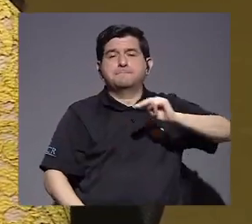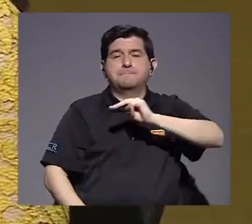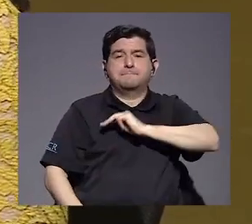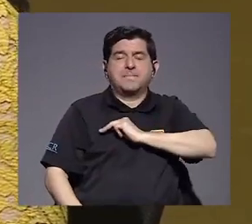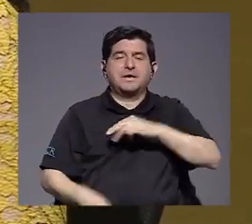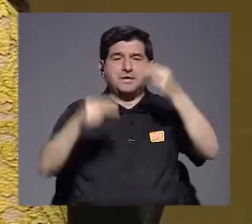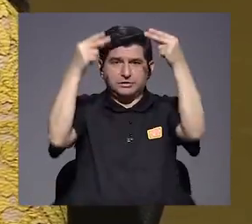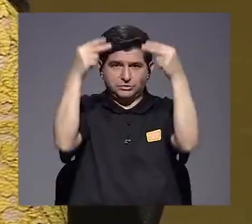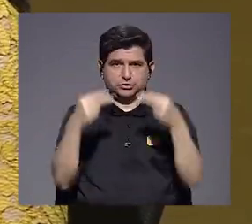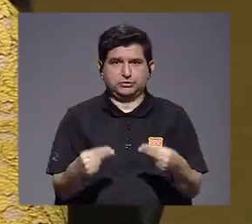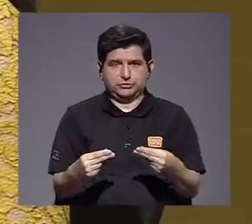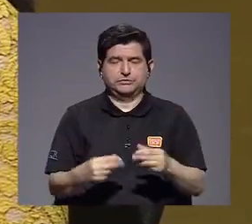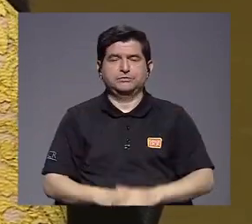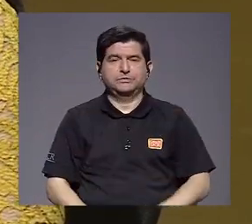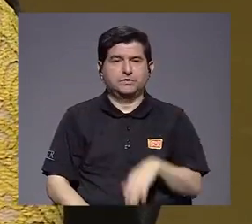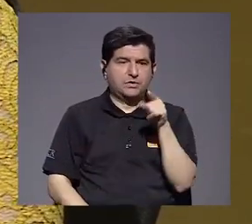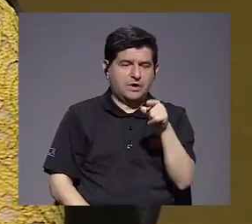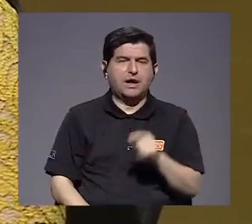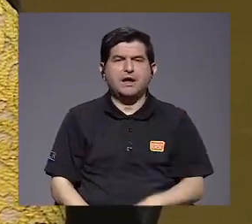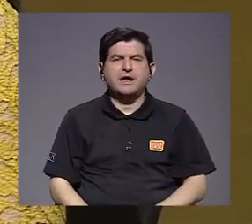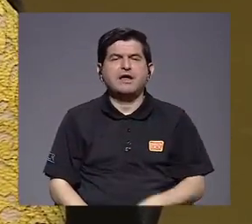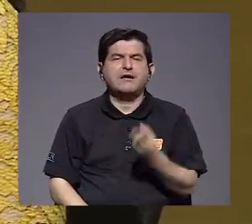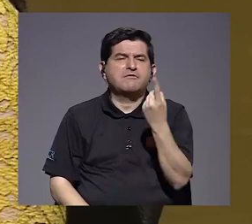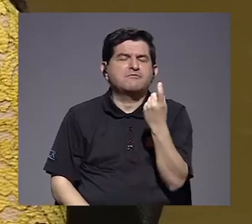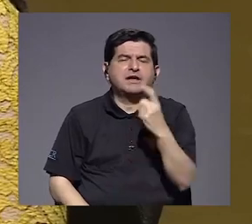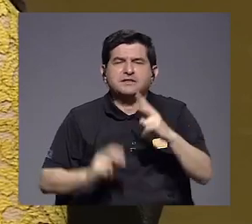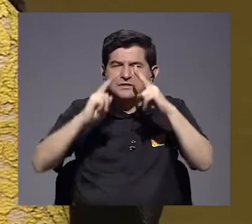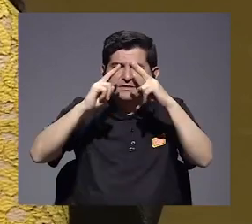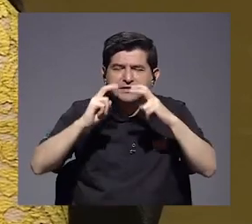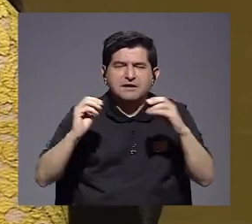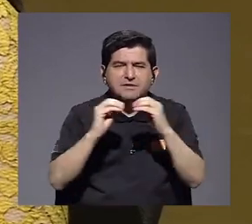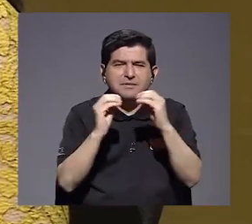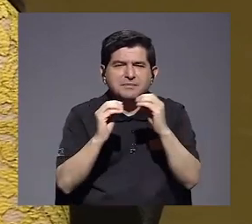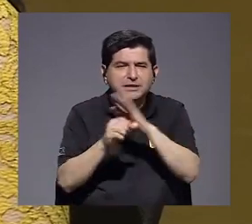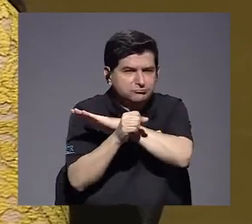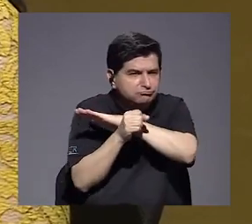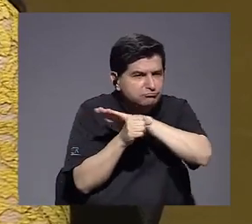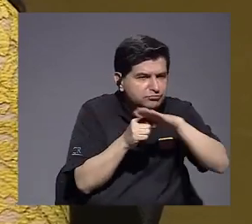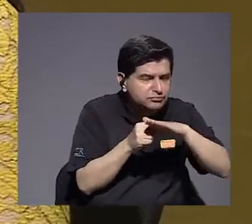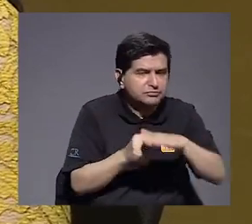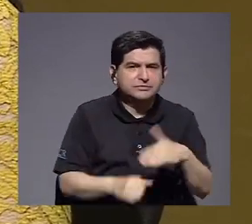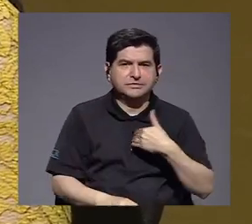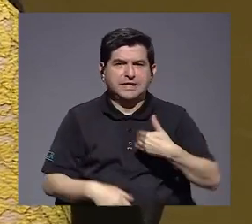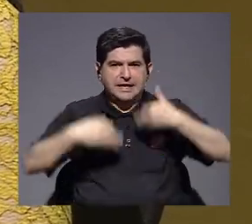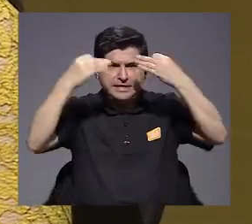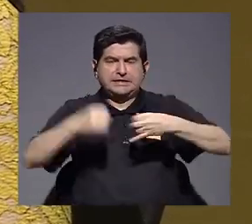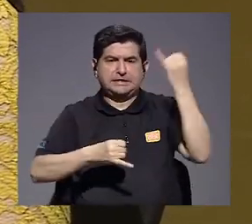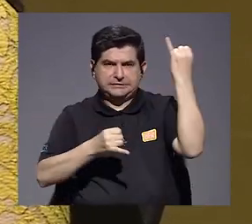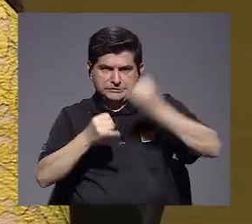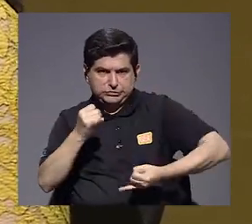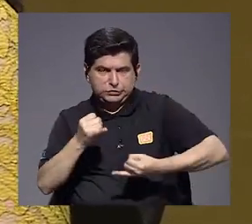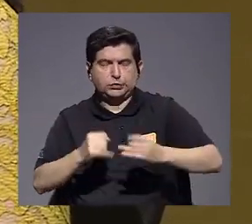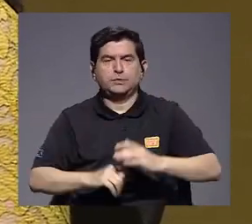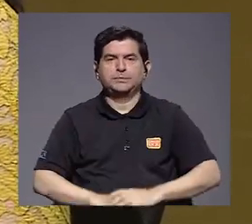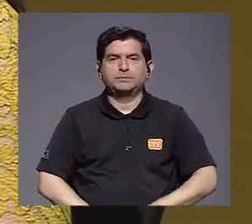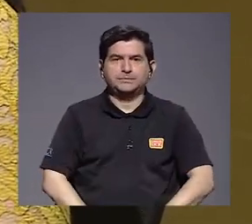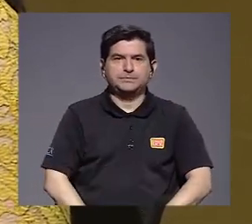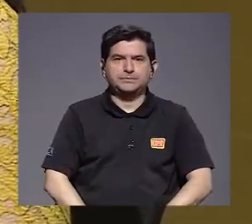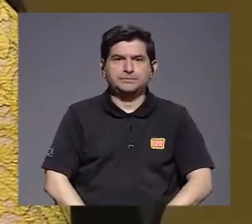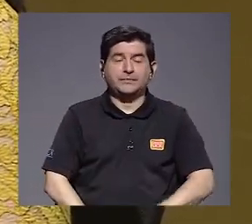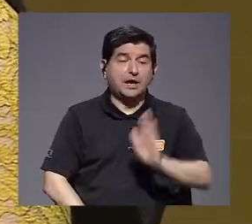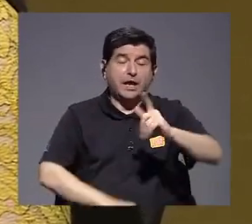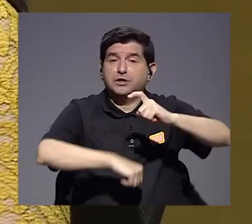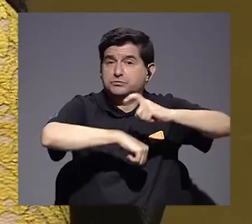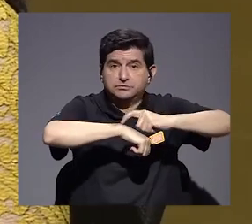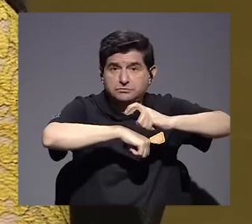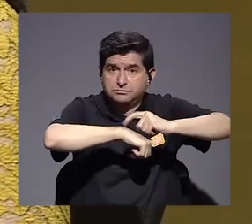Hacienda y que estaba aún por considerarse más plenamente y poder llegar a una decisión final y en su